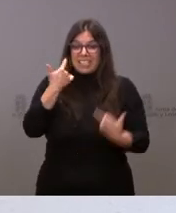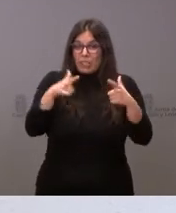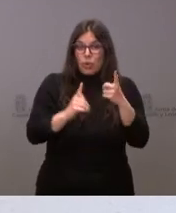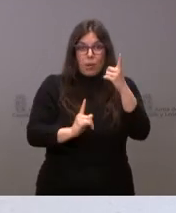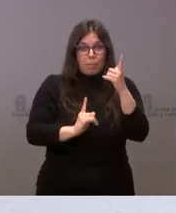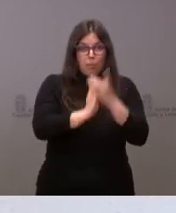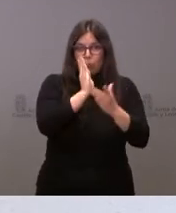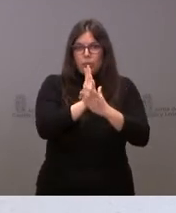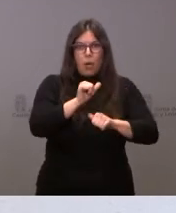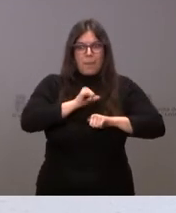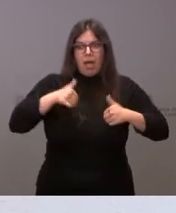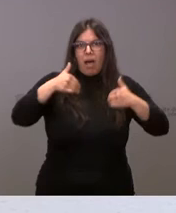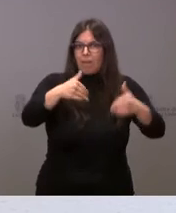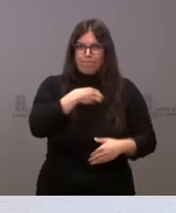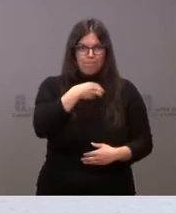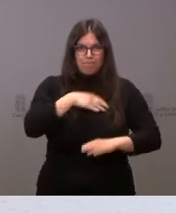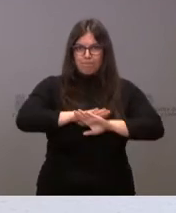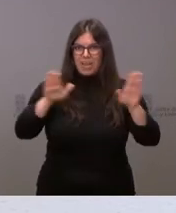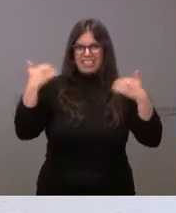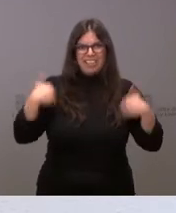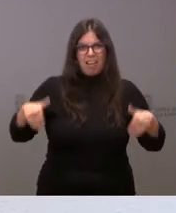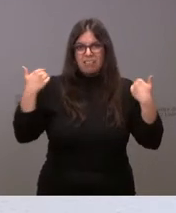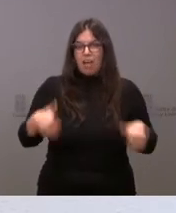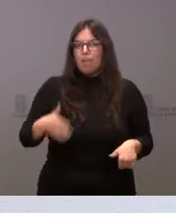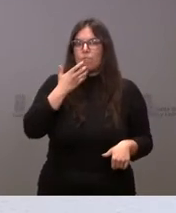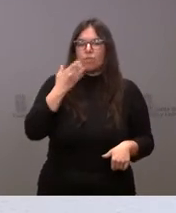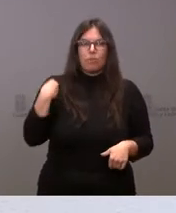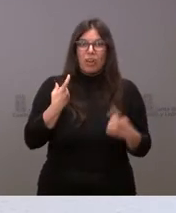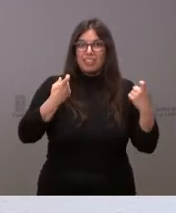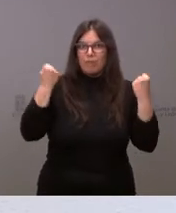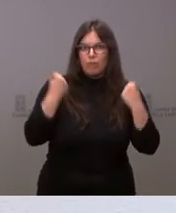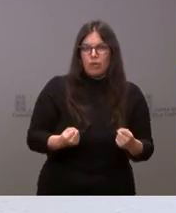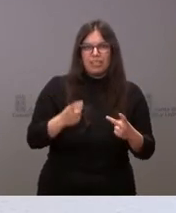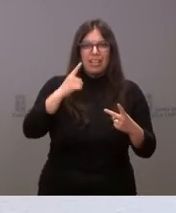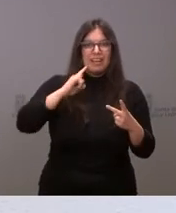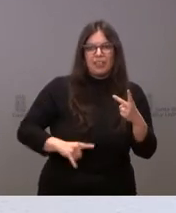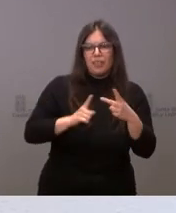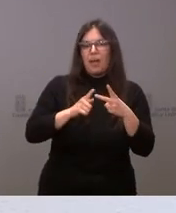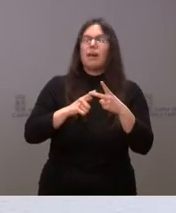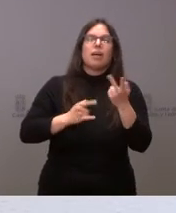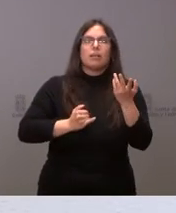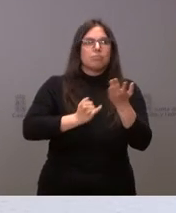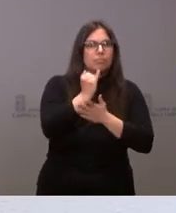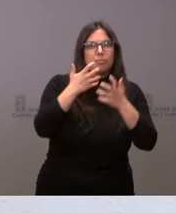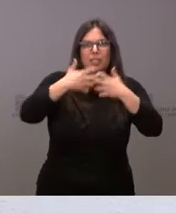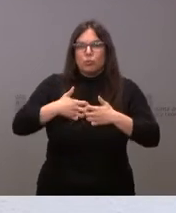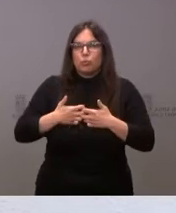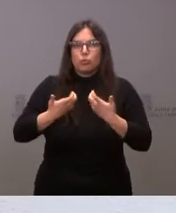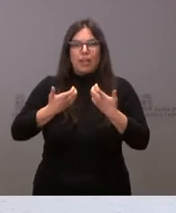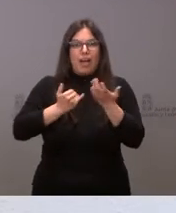no pueden esperar más. He hablado los electrointensivos, los industriales, el sector agroganadero que nos parece